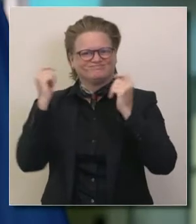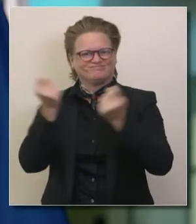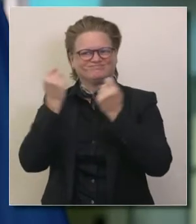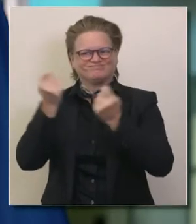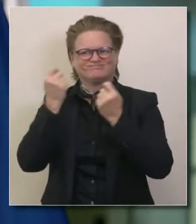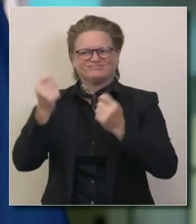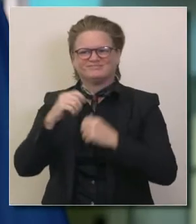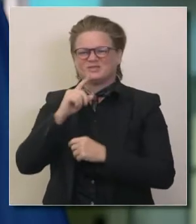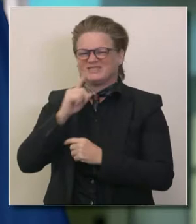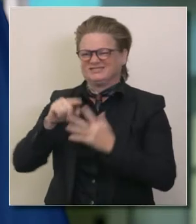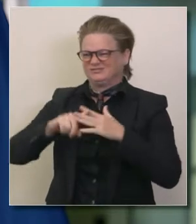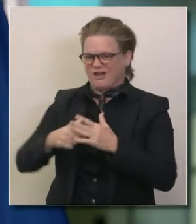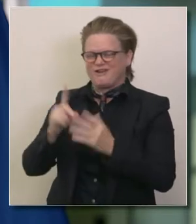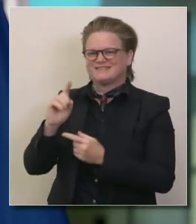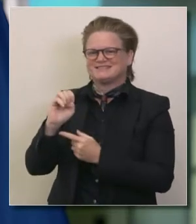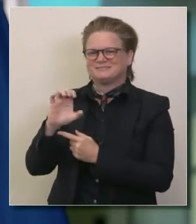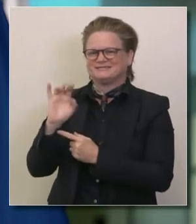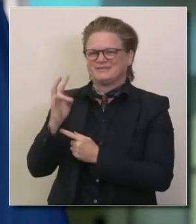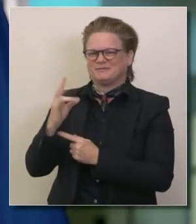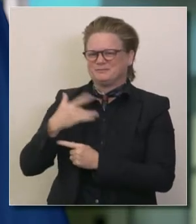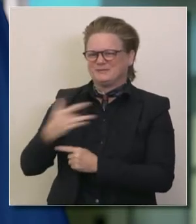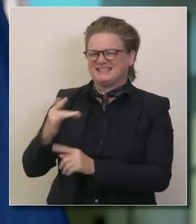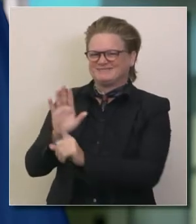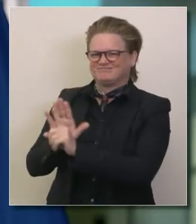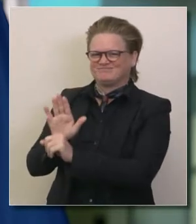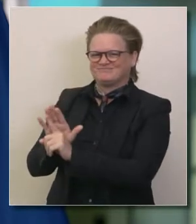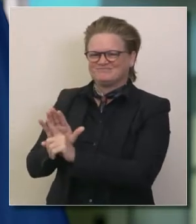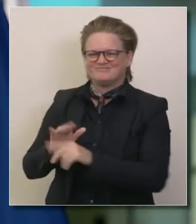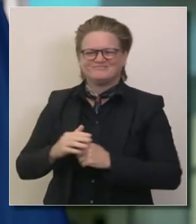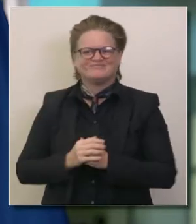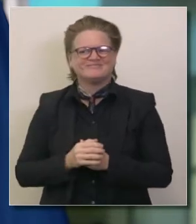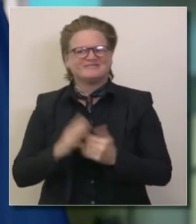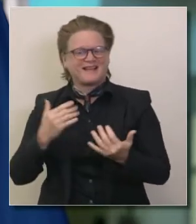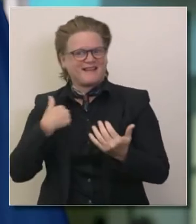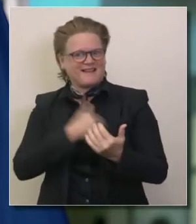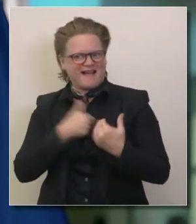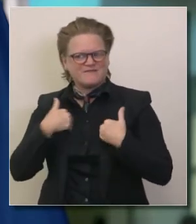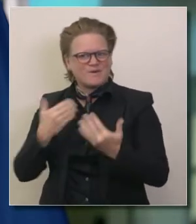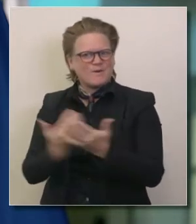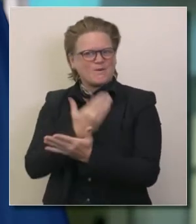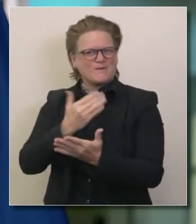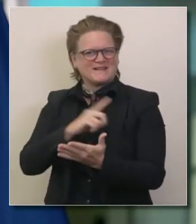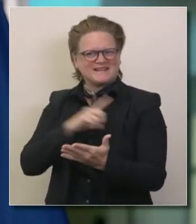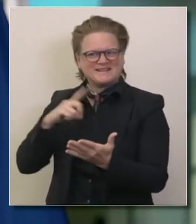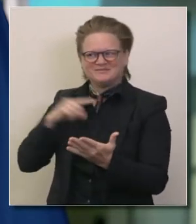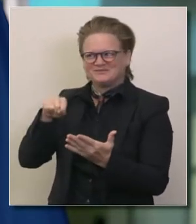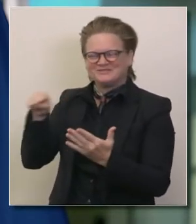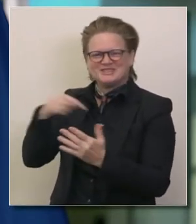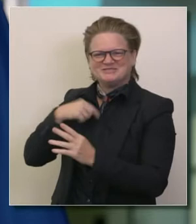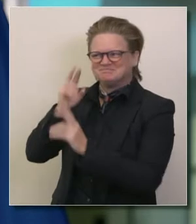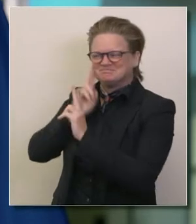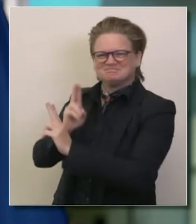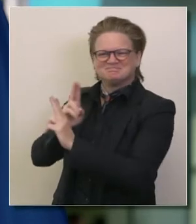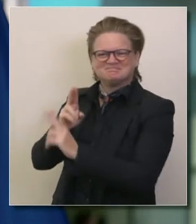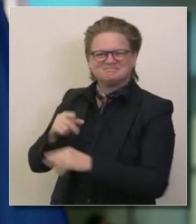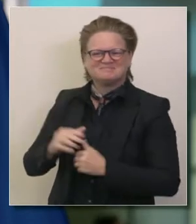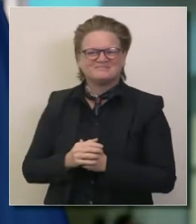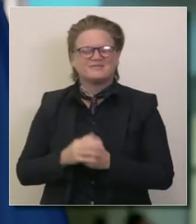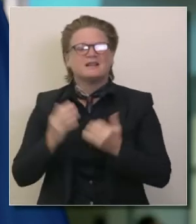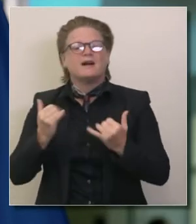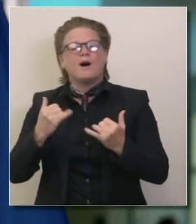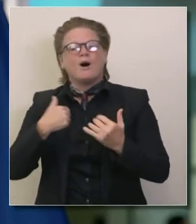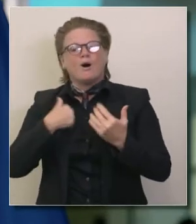celebración que siempre es el 7 de diciembre en un año en que tenemos nuevos miembros de la legislatura de